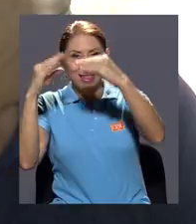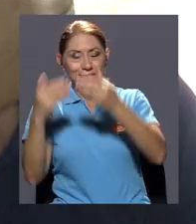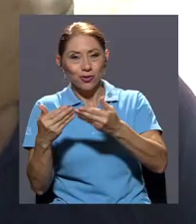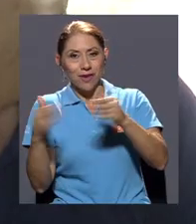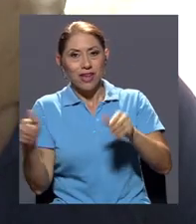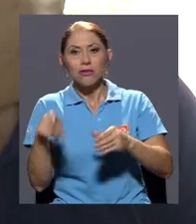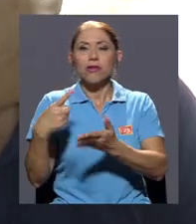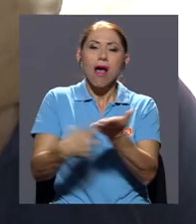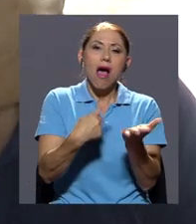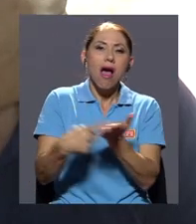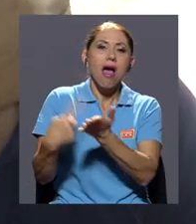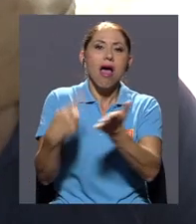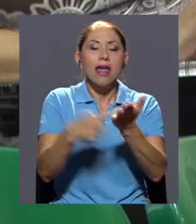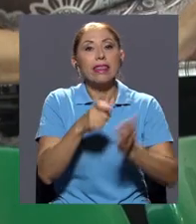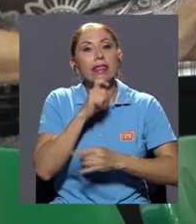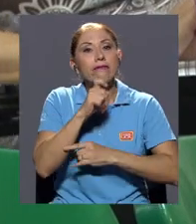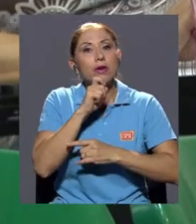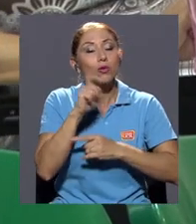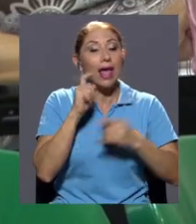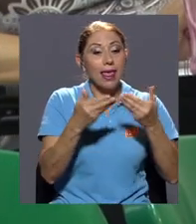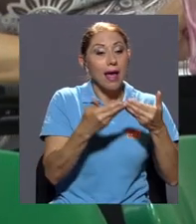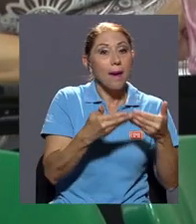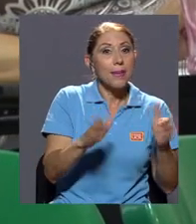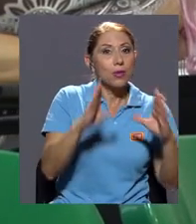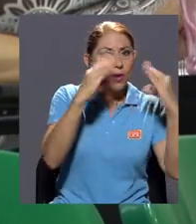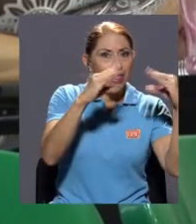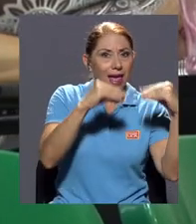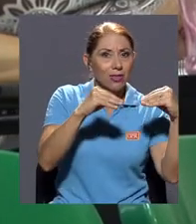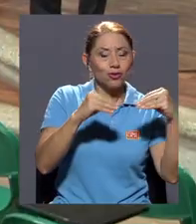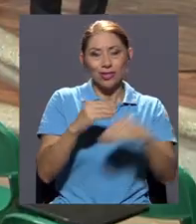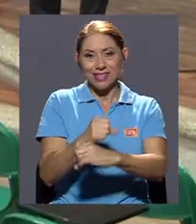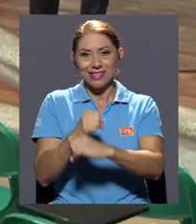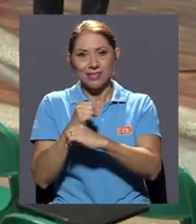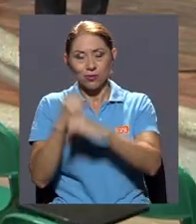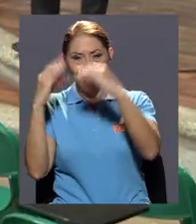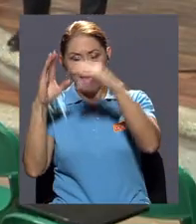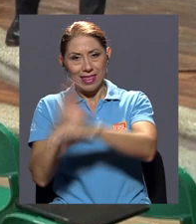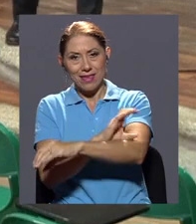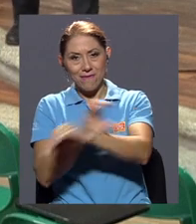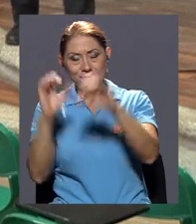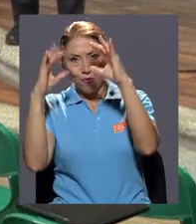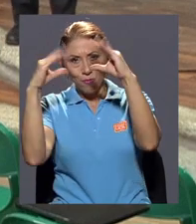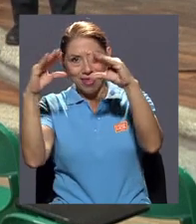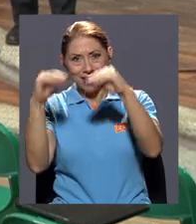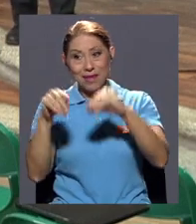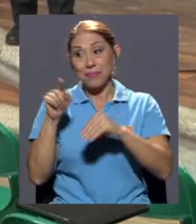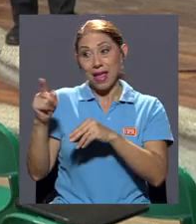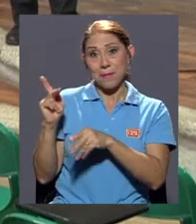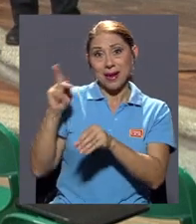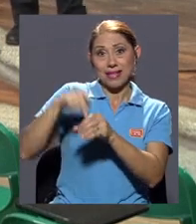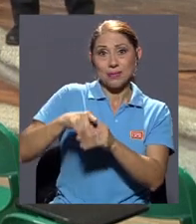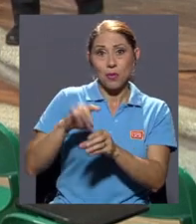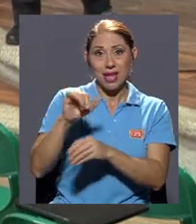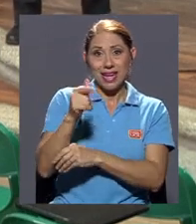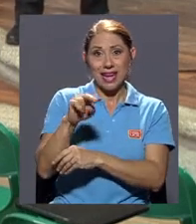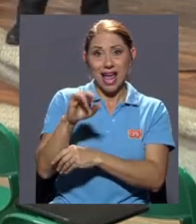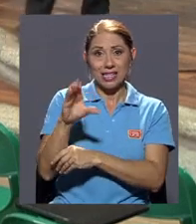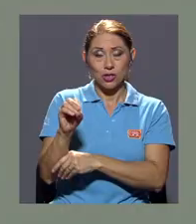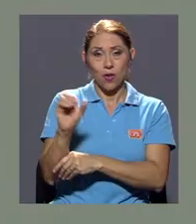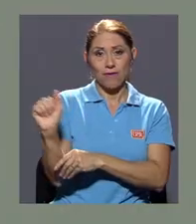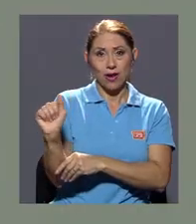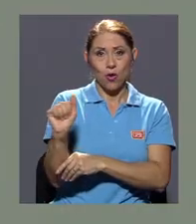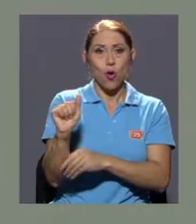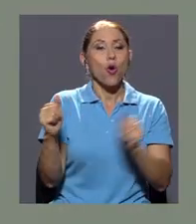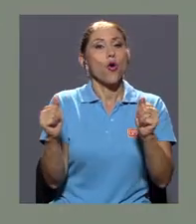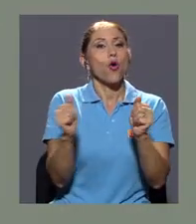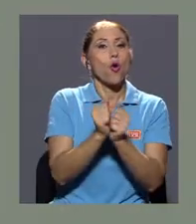dificultades entre la apertura de datos y la seguridad informática. En la actividad participó Ignacio Alfaro, el cofundador y codirector de